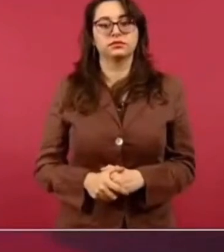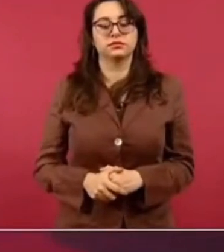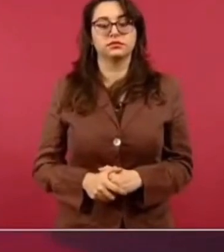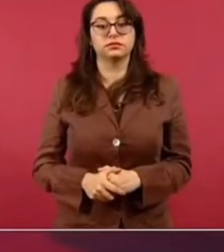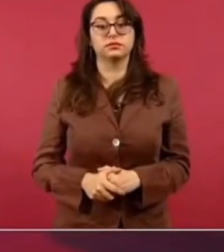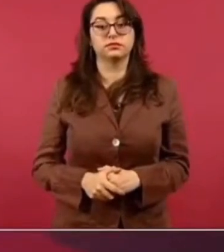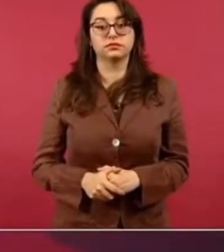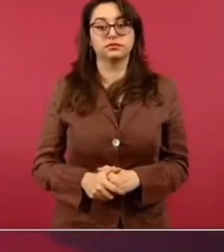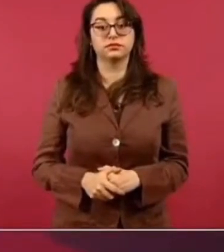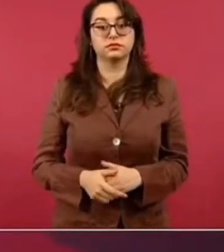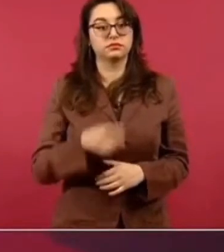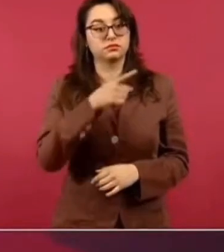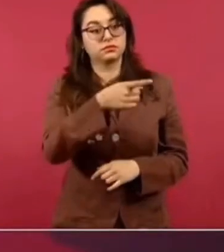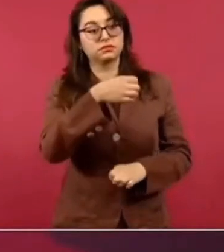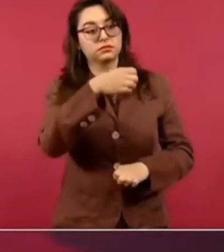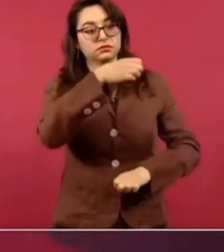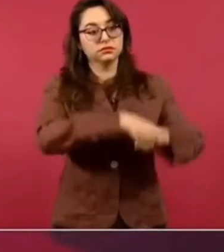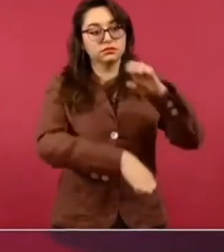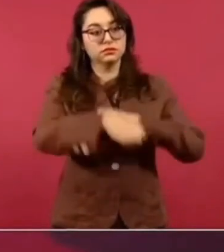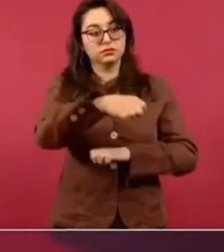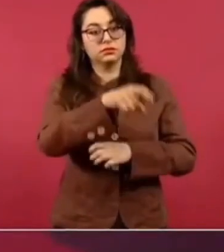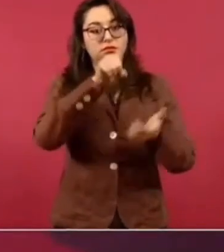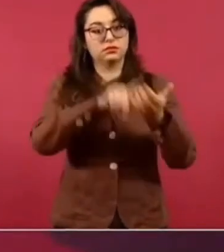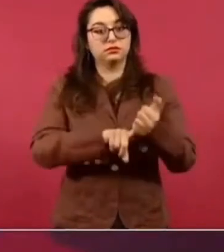de esta empresa